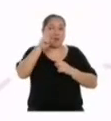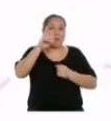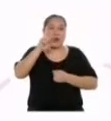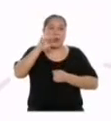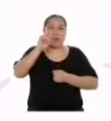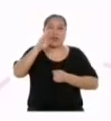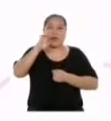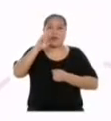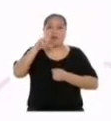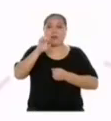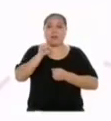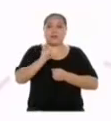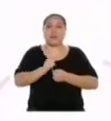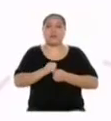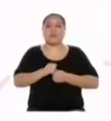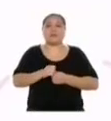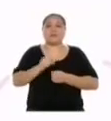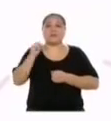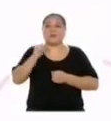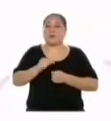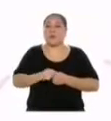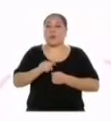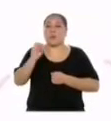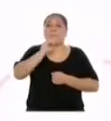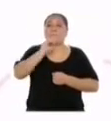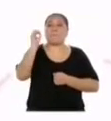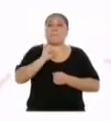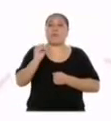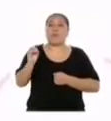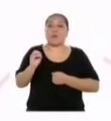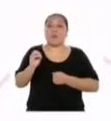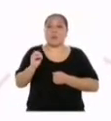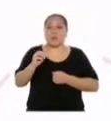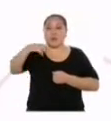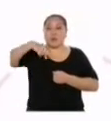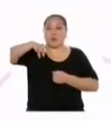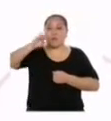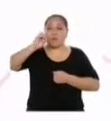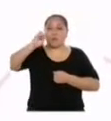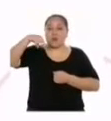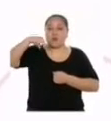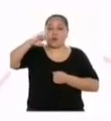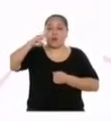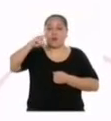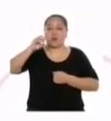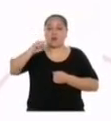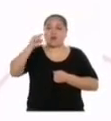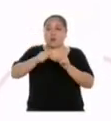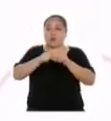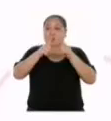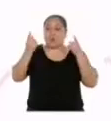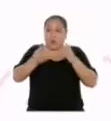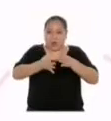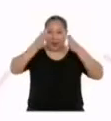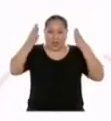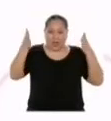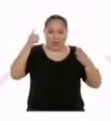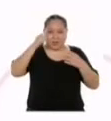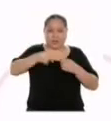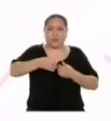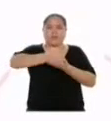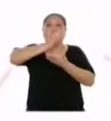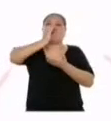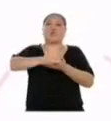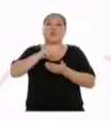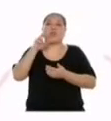En este caso, el promedio de vasos de agua por día. ¿Qué notamos? Que el grupo más grande lo conforman las personas que toman entre